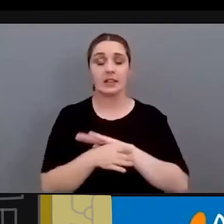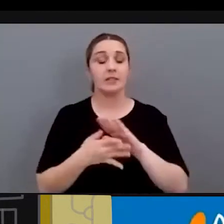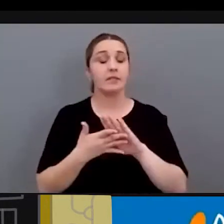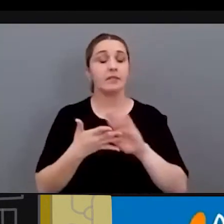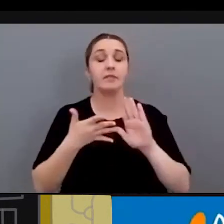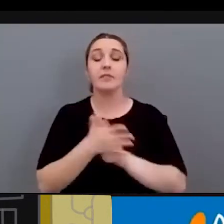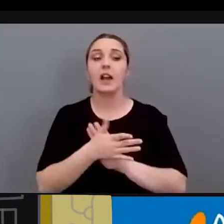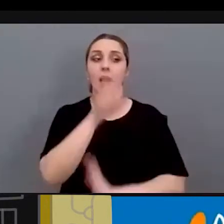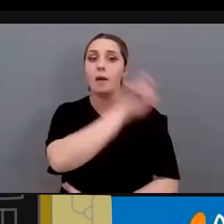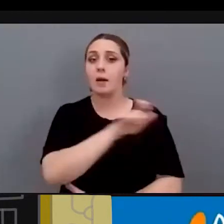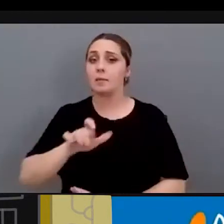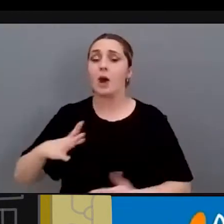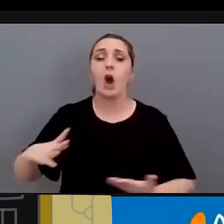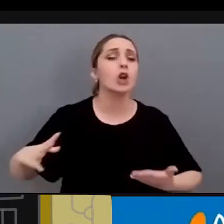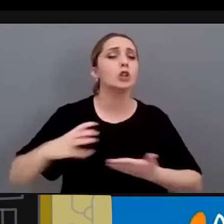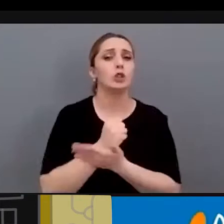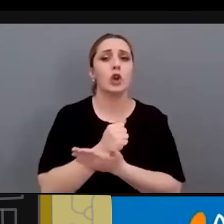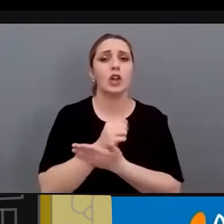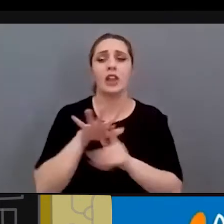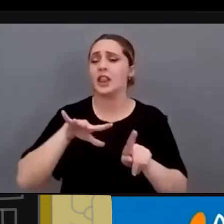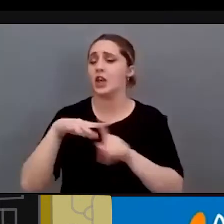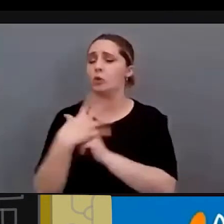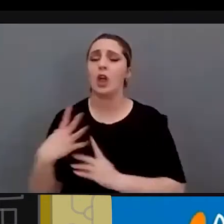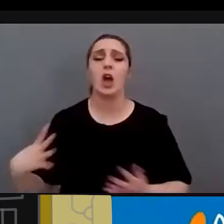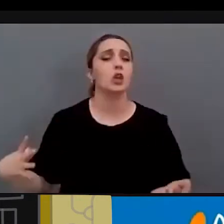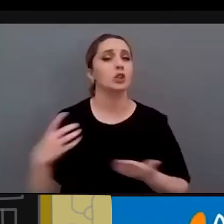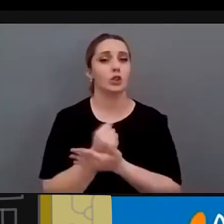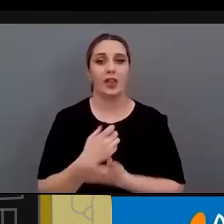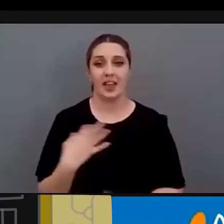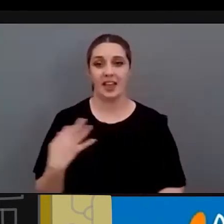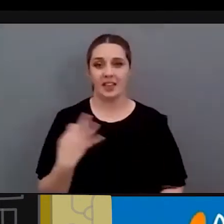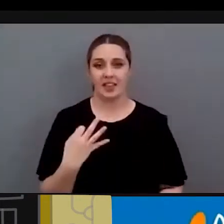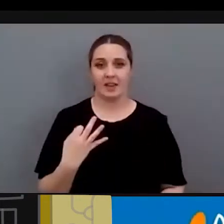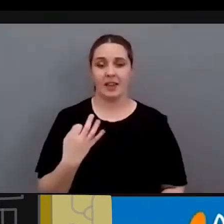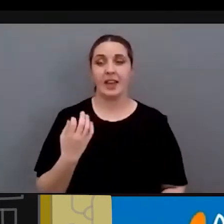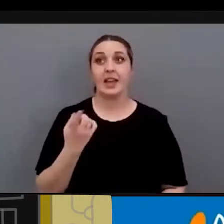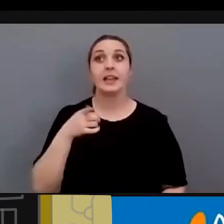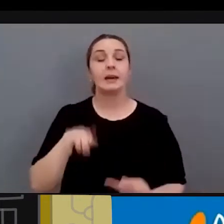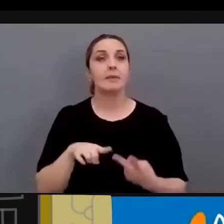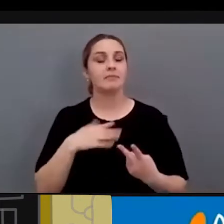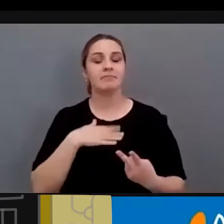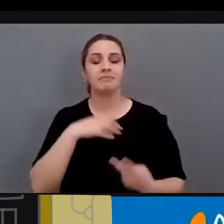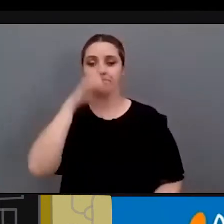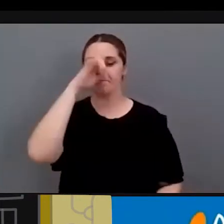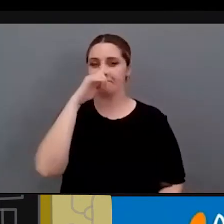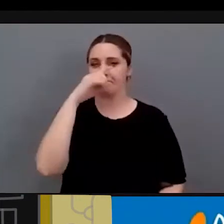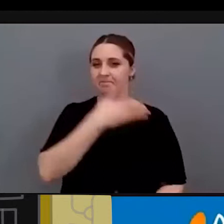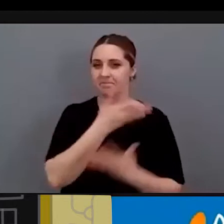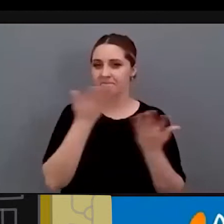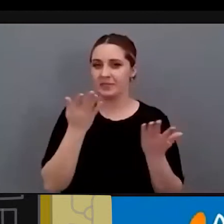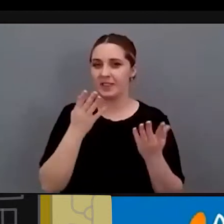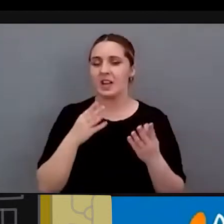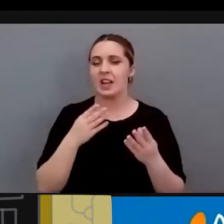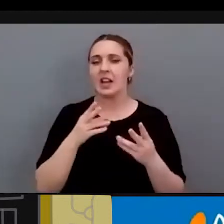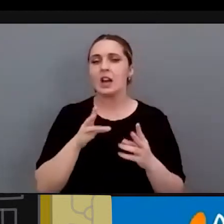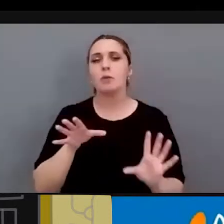para todas las personas en todas las circunstancias. Me gusta recordar también que está muy relacionada con el uso